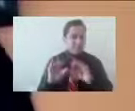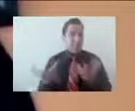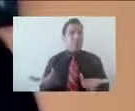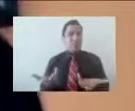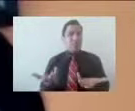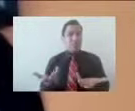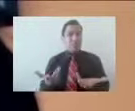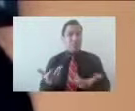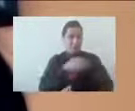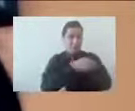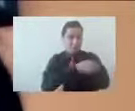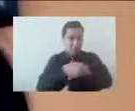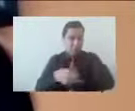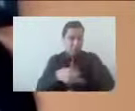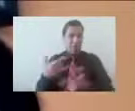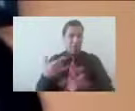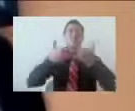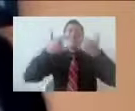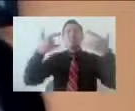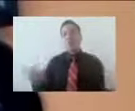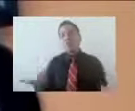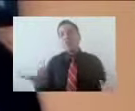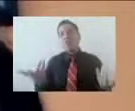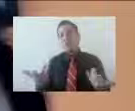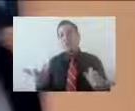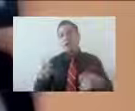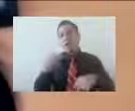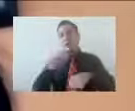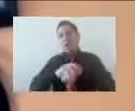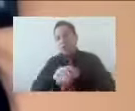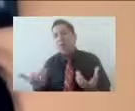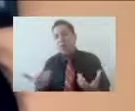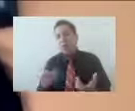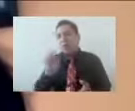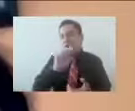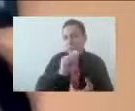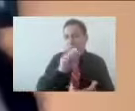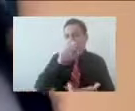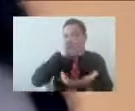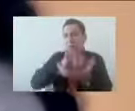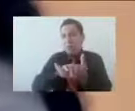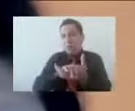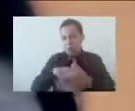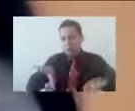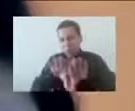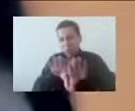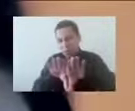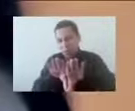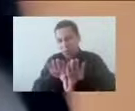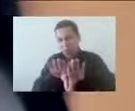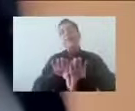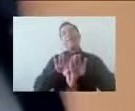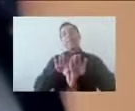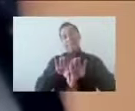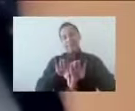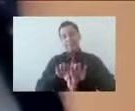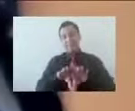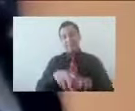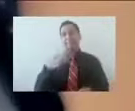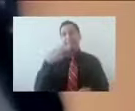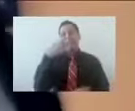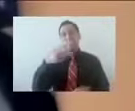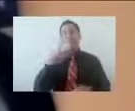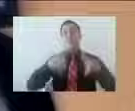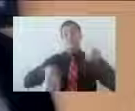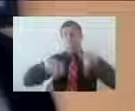sociales como la familia, como la pareja, como los amigos, y precisamente hablar del mundo psicosocial y la relación con la salud mental,